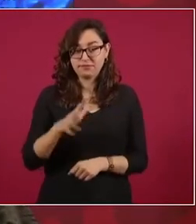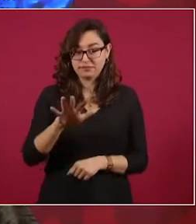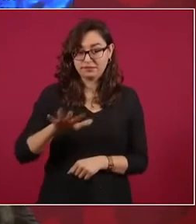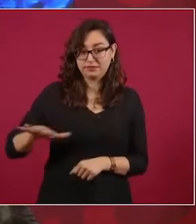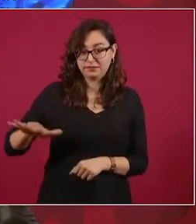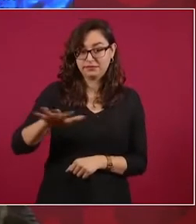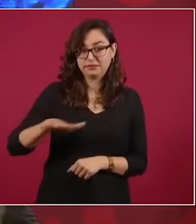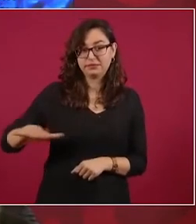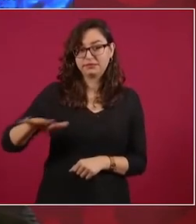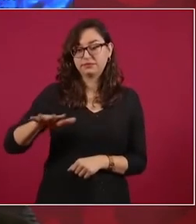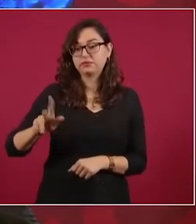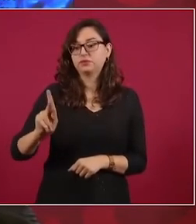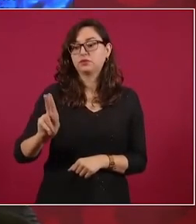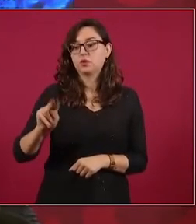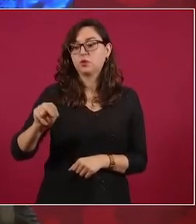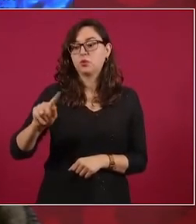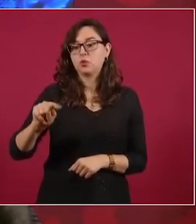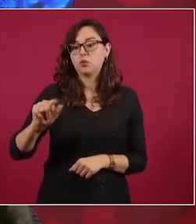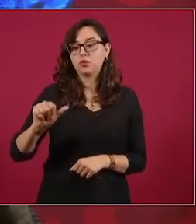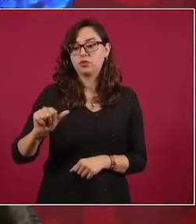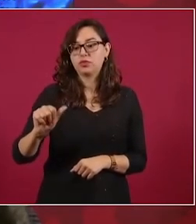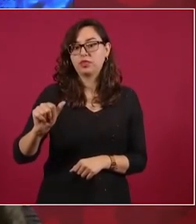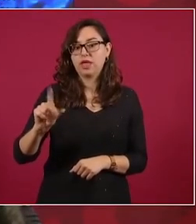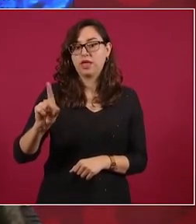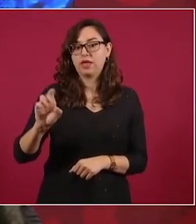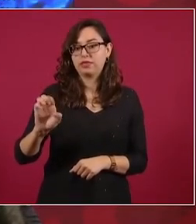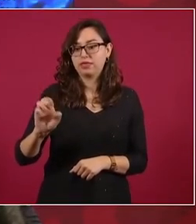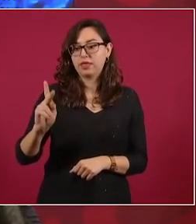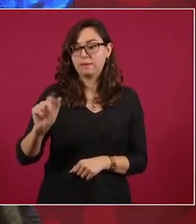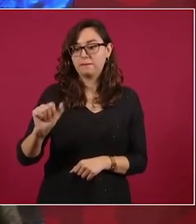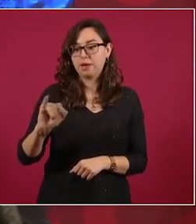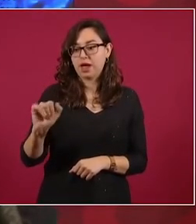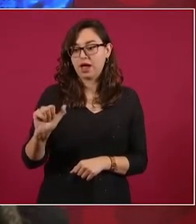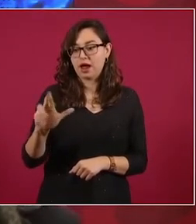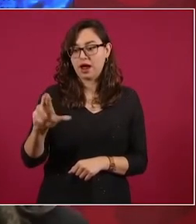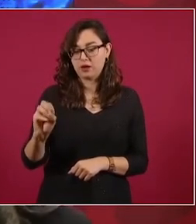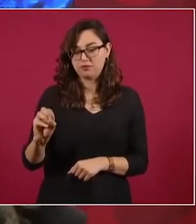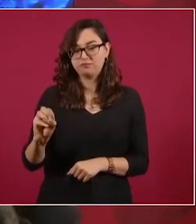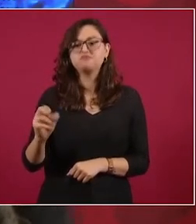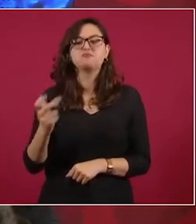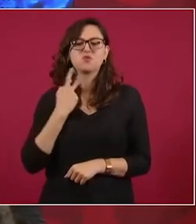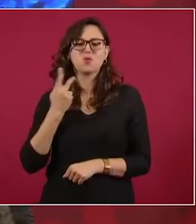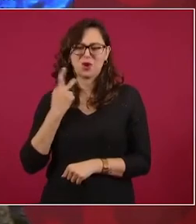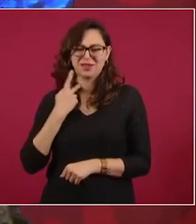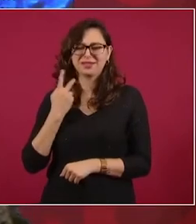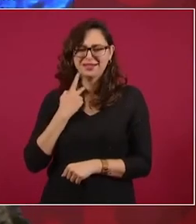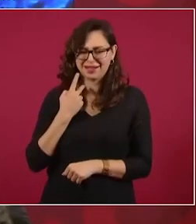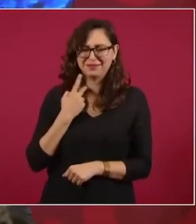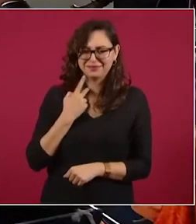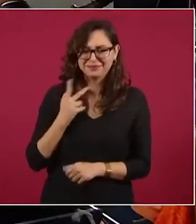aquí está Punta de Pájaro, vamos a hablar de política también, porque todo esto está